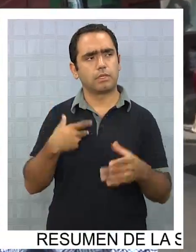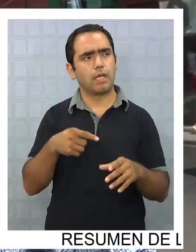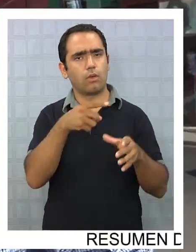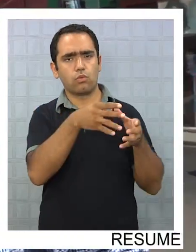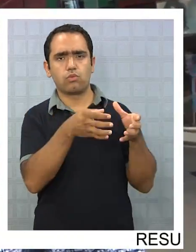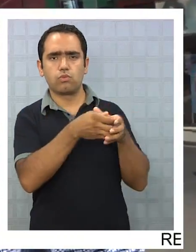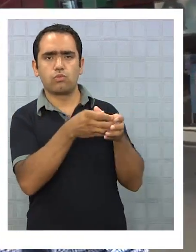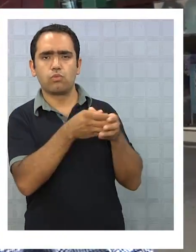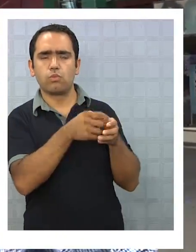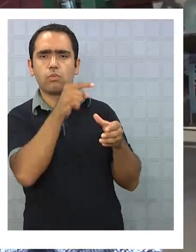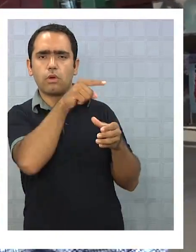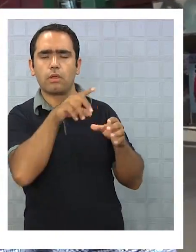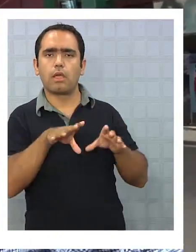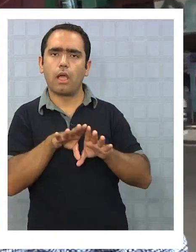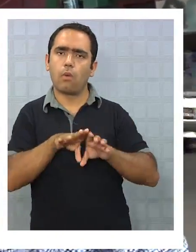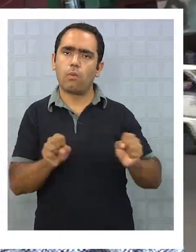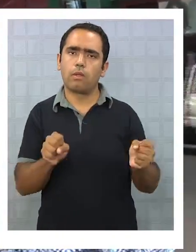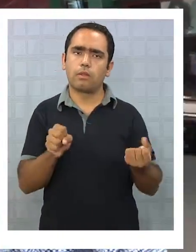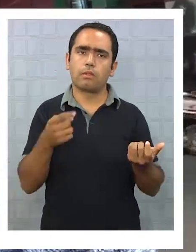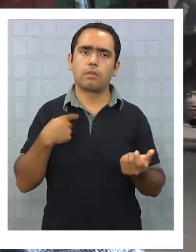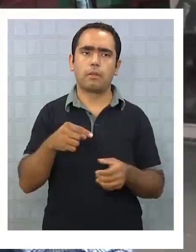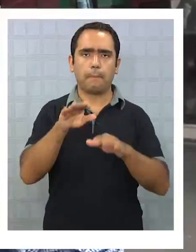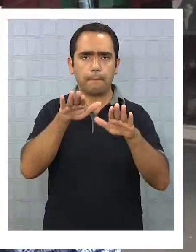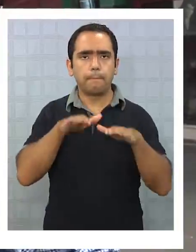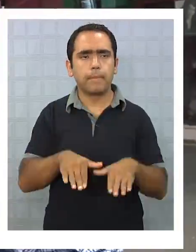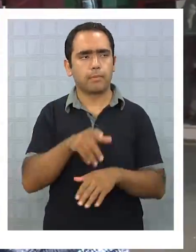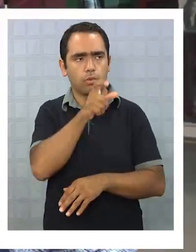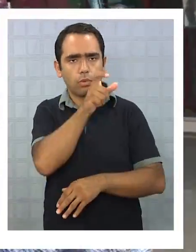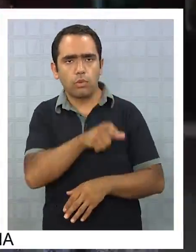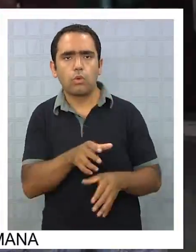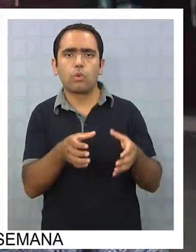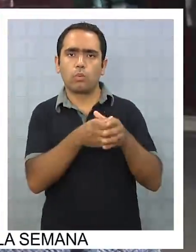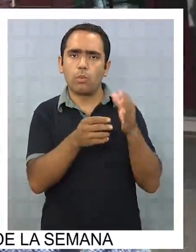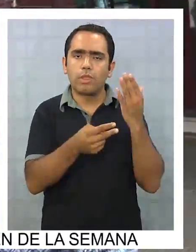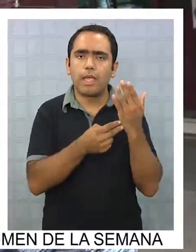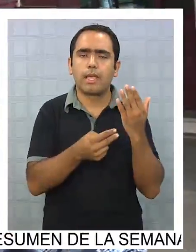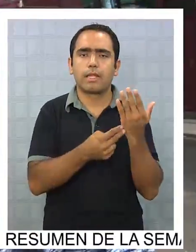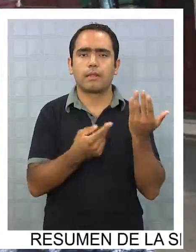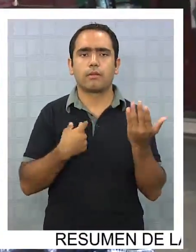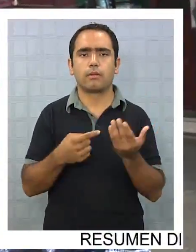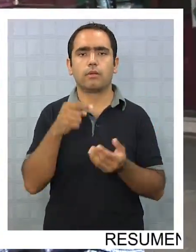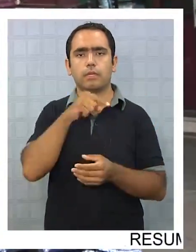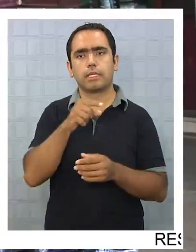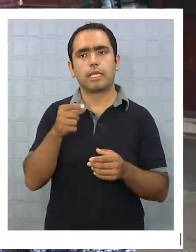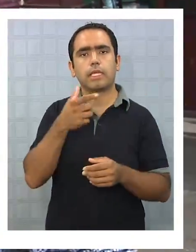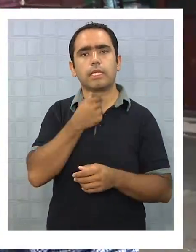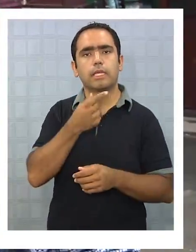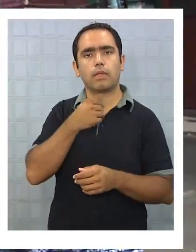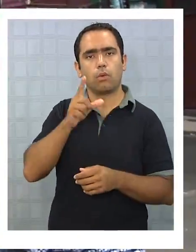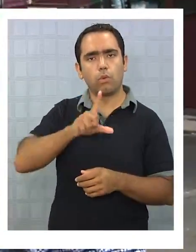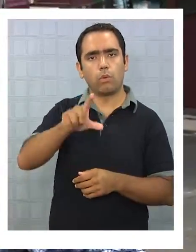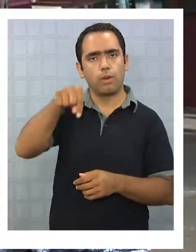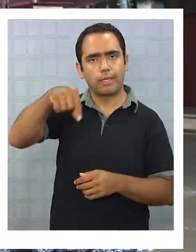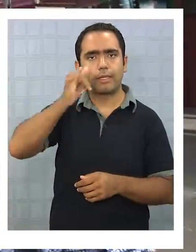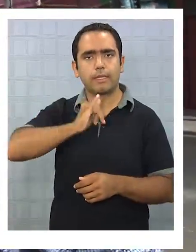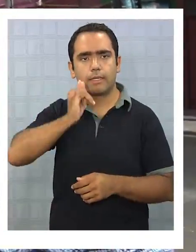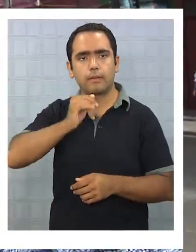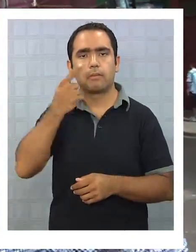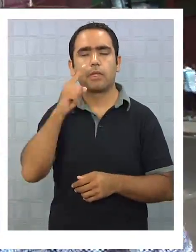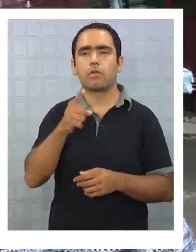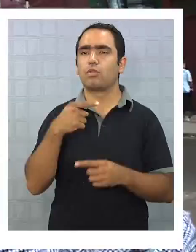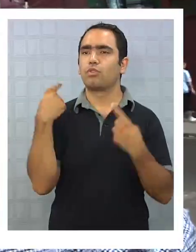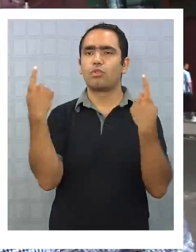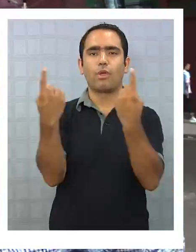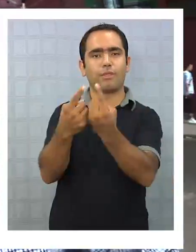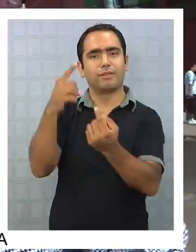con la propia federación, con José Santelice, con Gispetl y con el propio cuerpo técnico del equipo Copa Davis que ésta se realizara en julio en Iquique. Pero